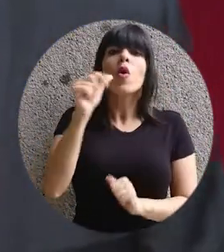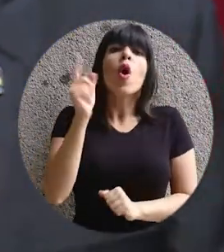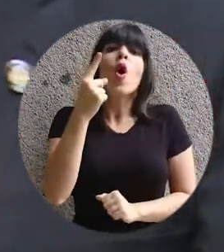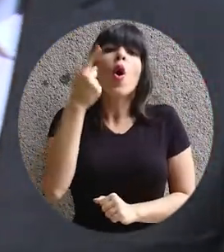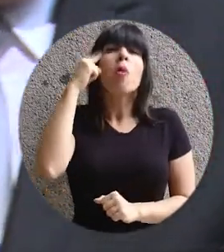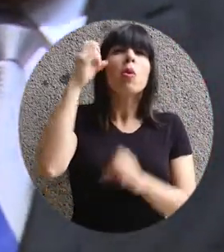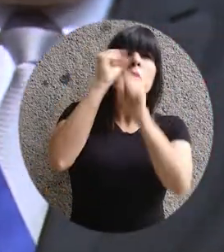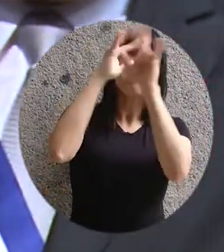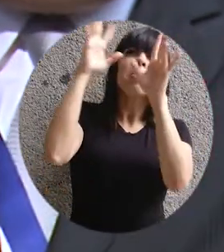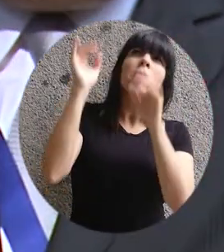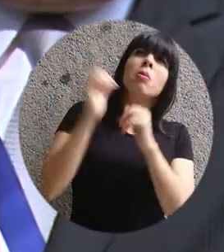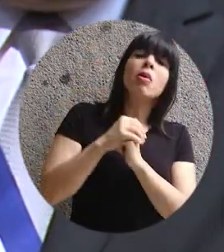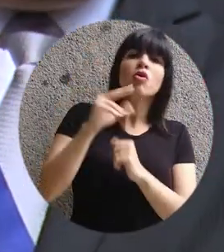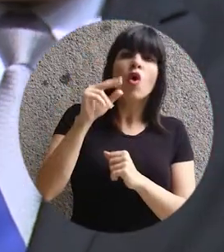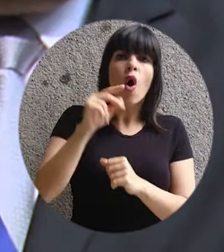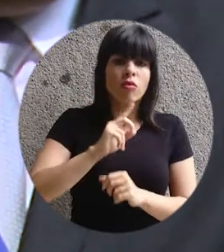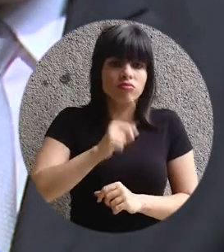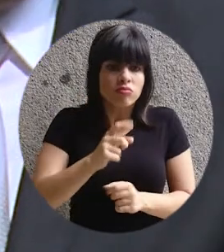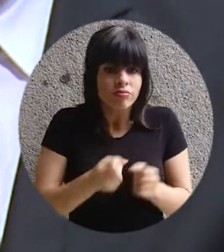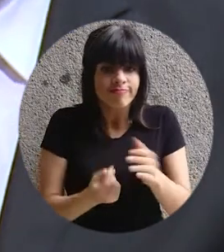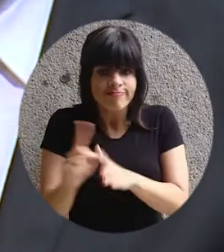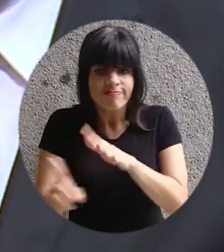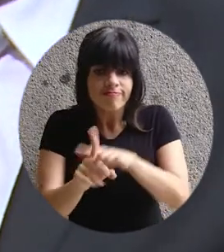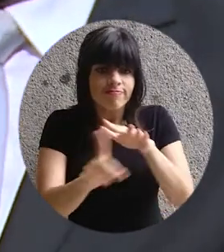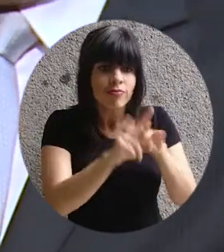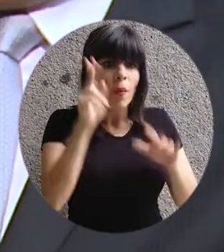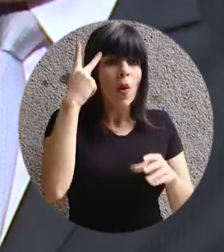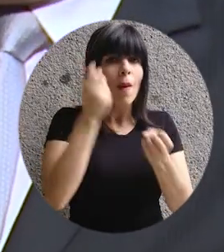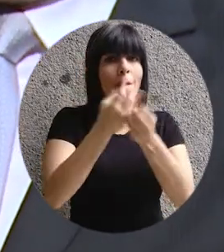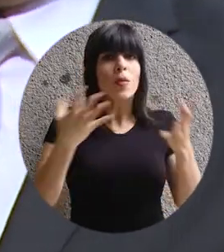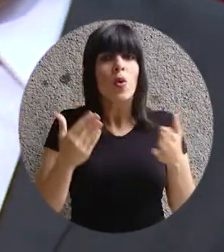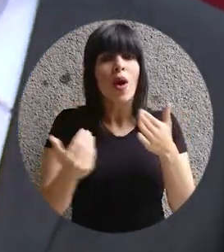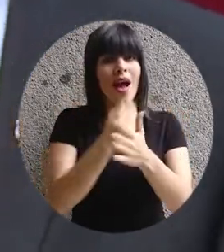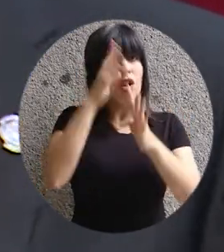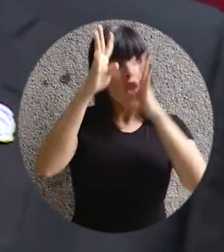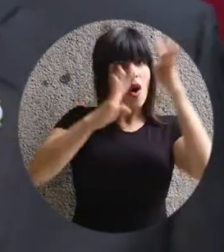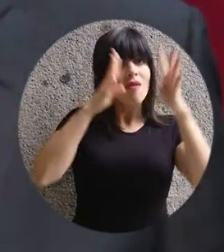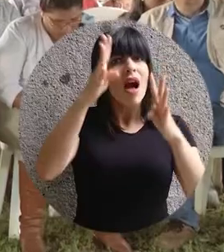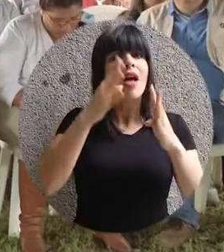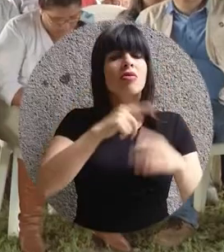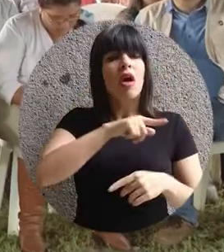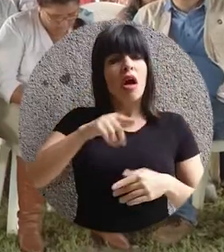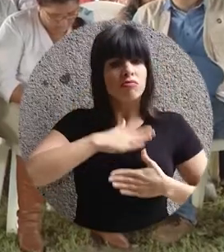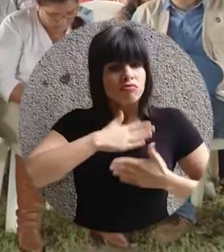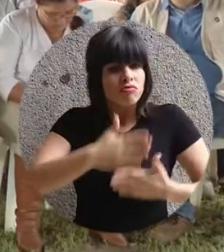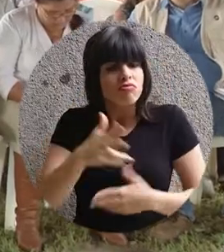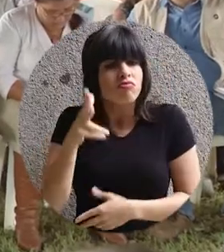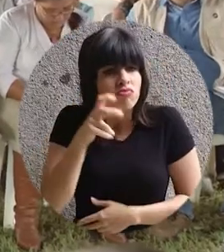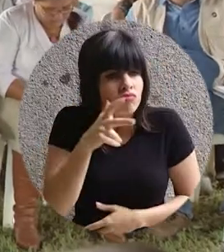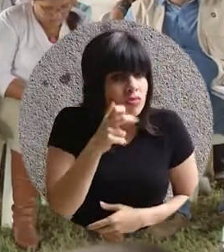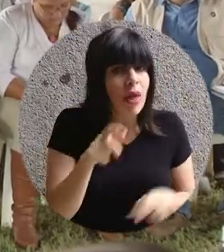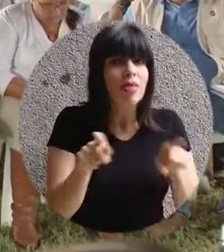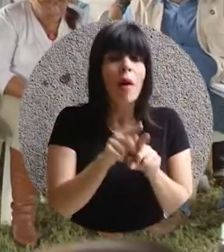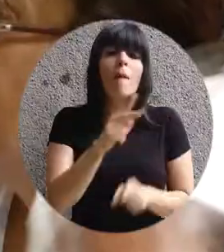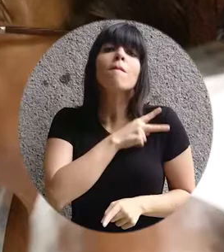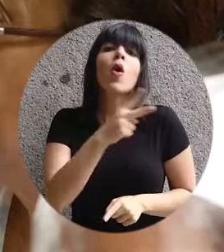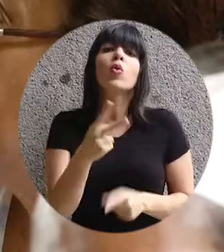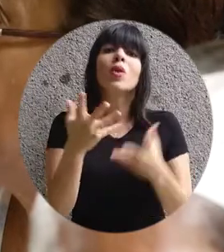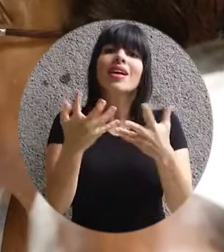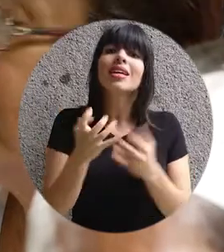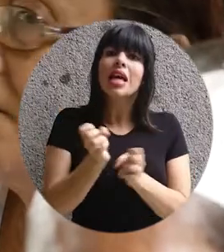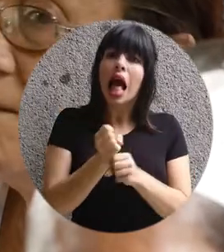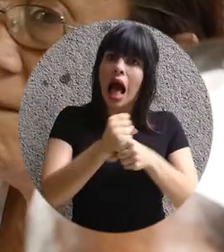retórica, sino expresado en políticas públicas innovadoras, en la disposición a escuchar y sobre todo en la voluntad de hacer,